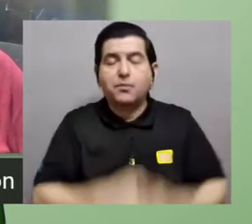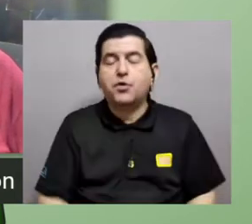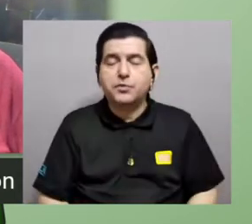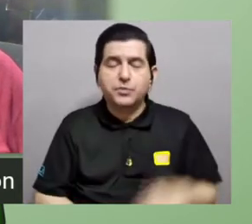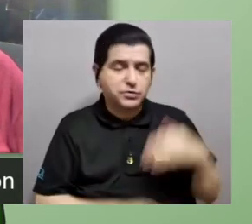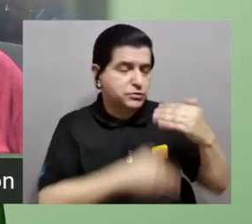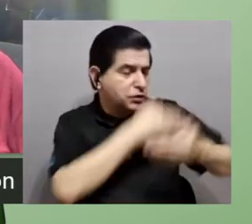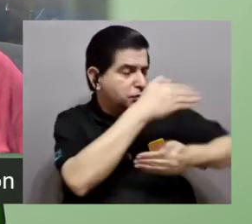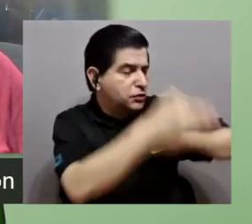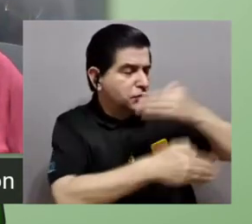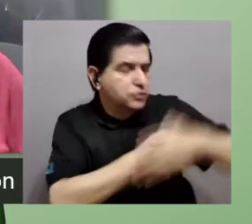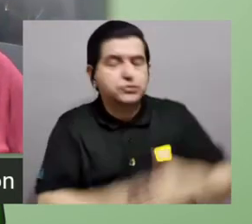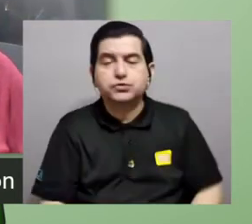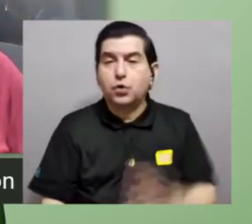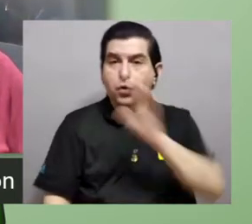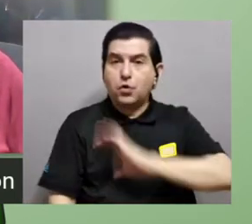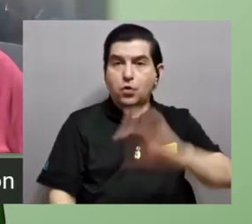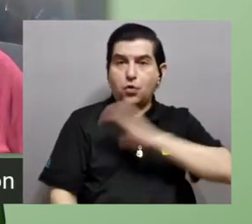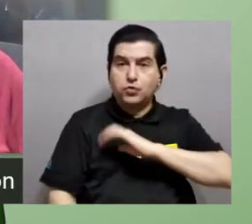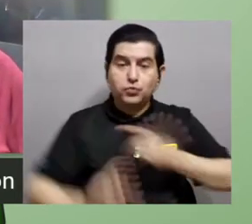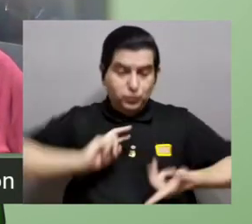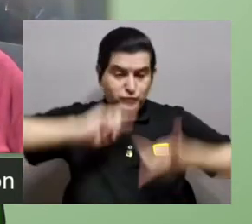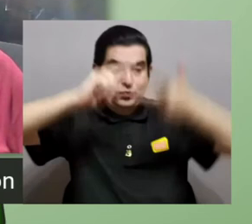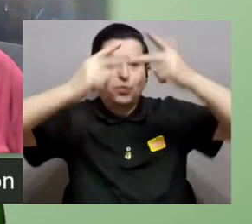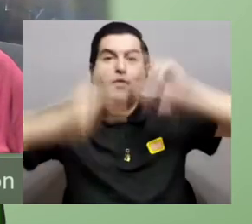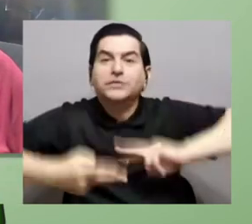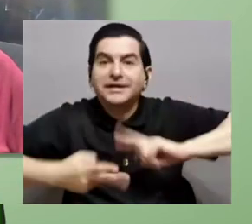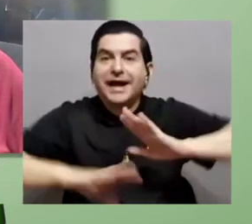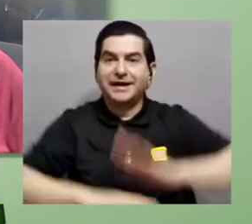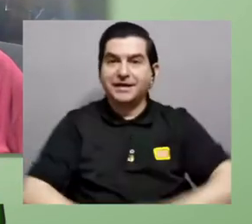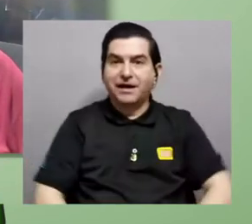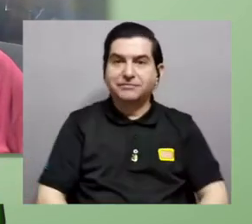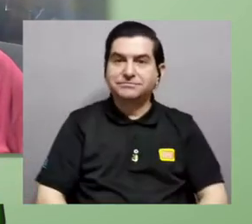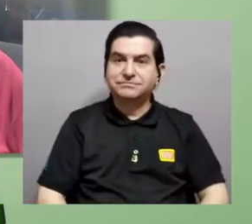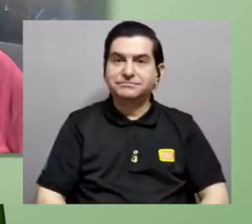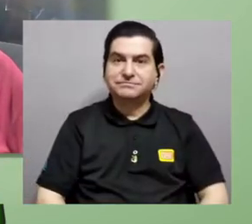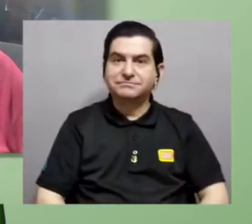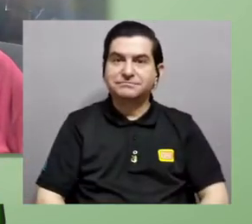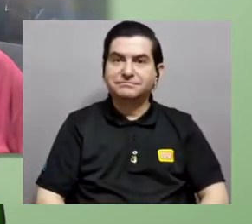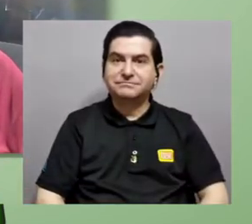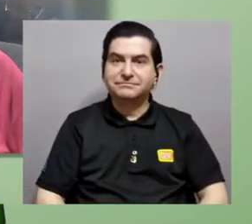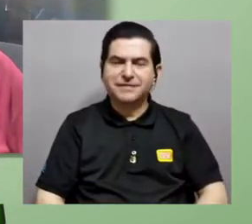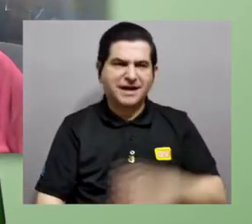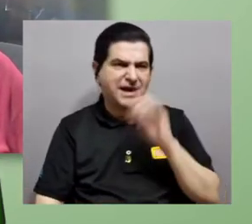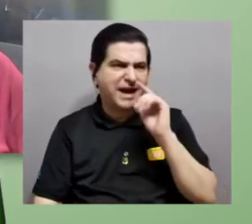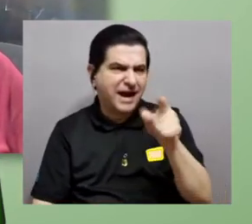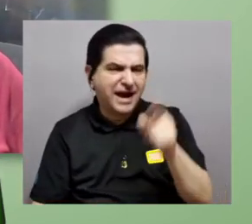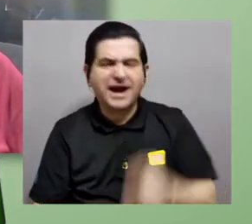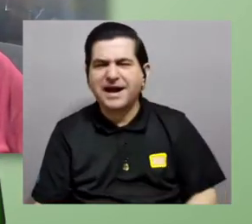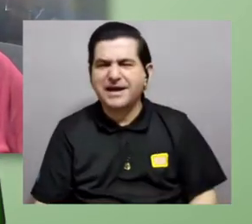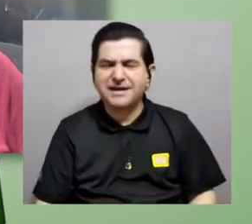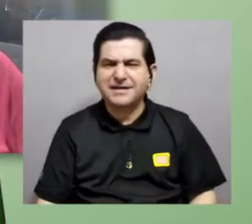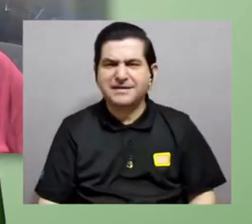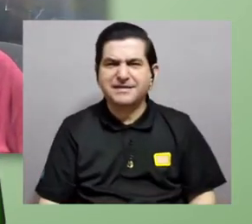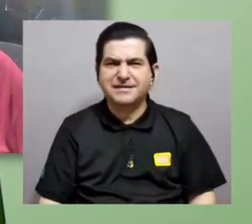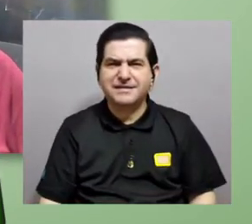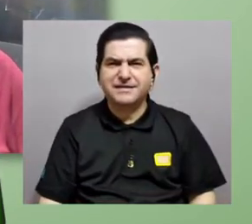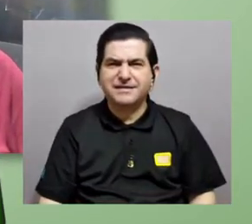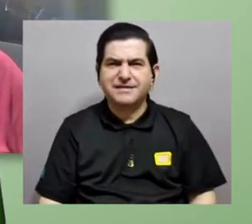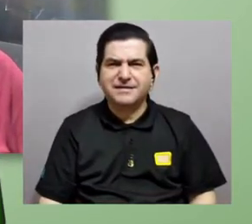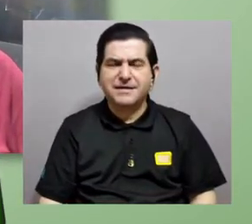cuestiones evolutivas ha desarrollado los comportamientos al revés, por decirlo así, donde los